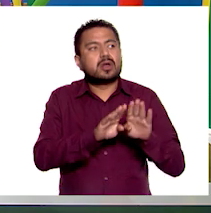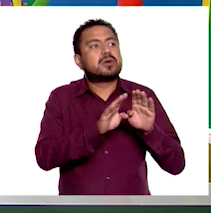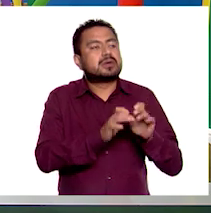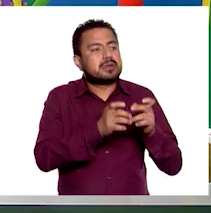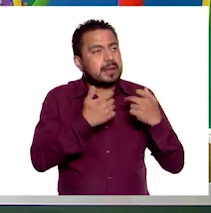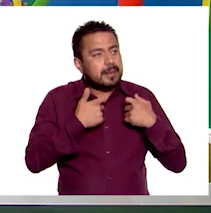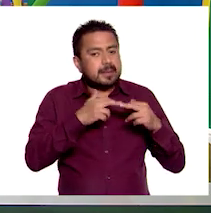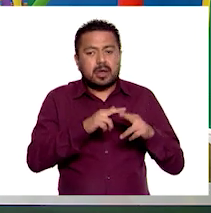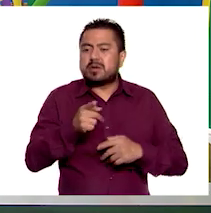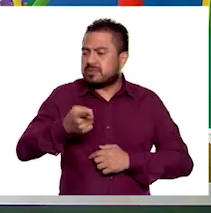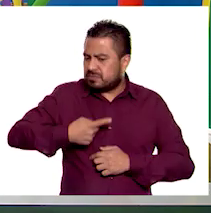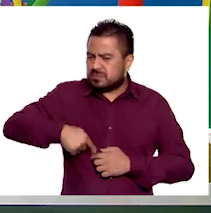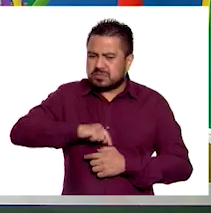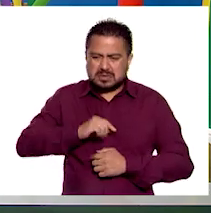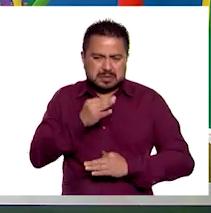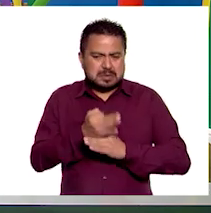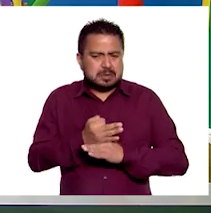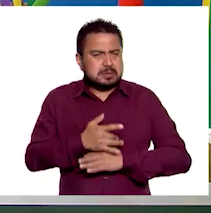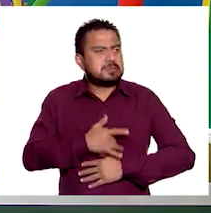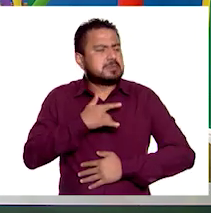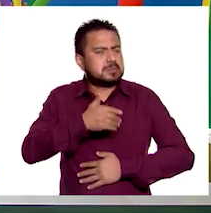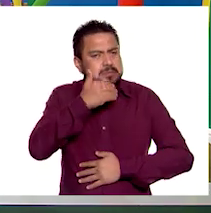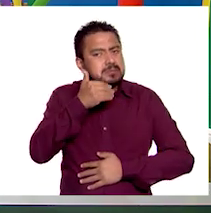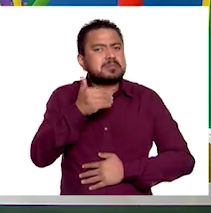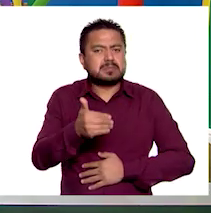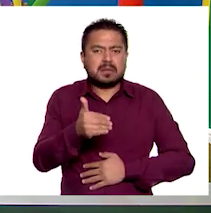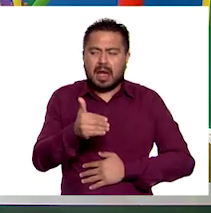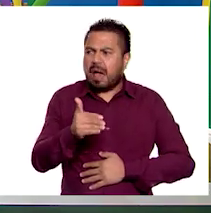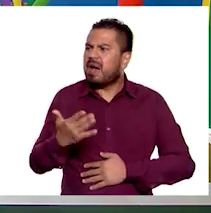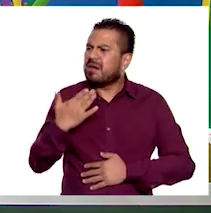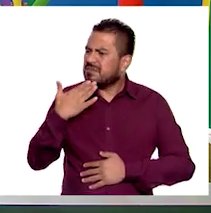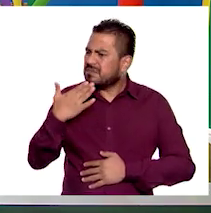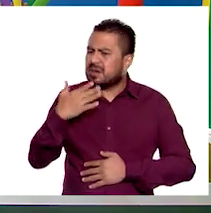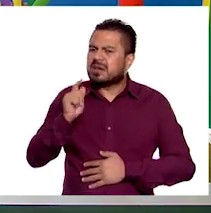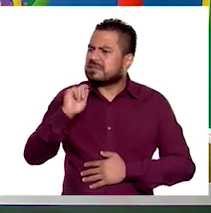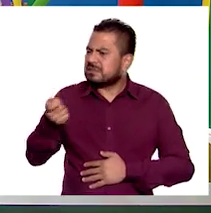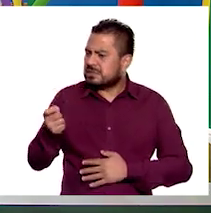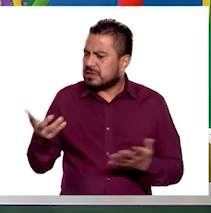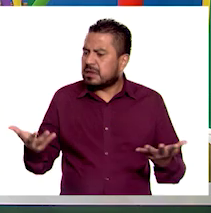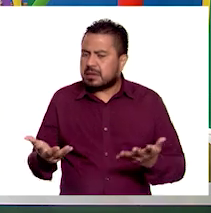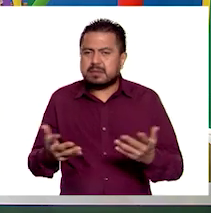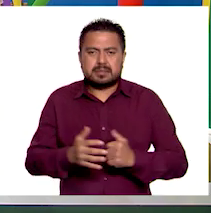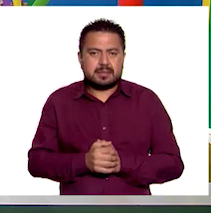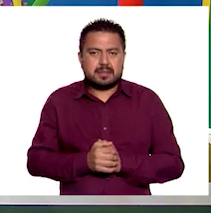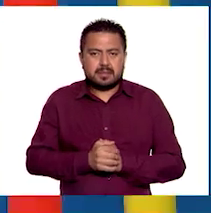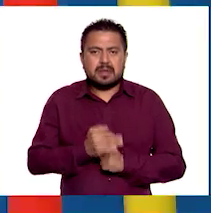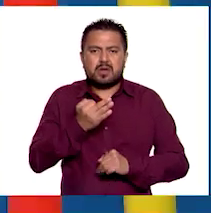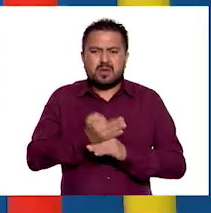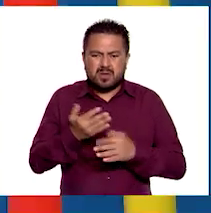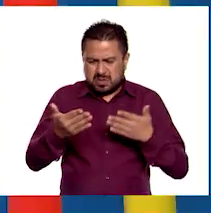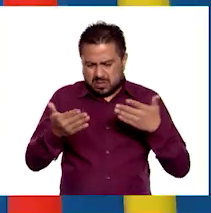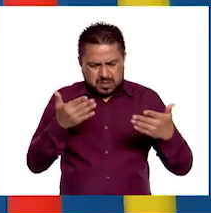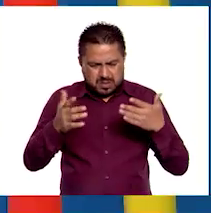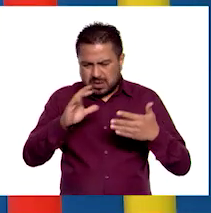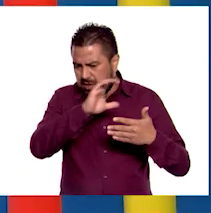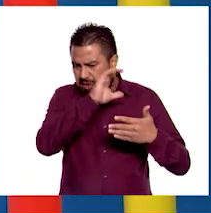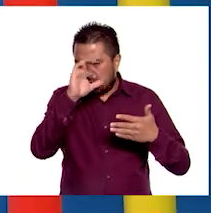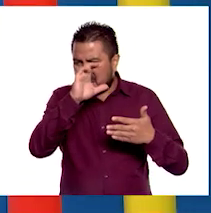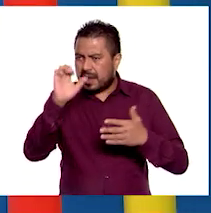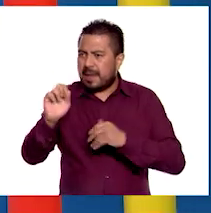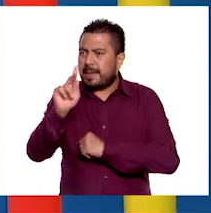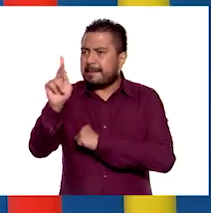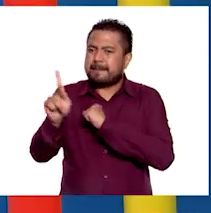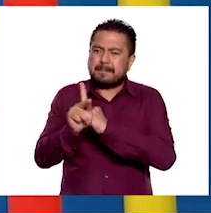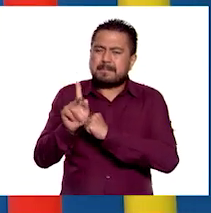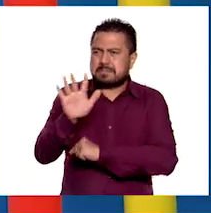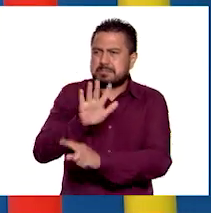profesor? bien. Nosotros estamos muy bien. Sí. Perfecto. ¿Qué están haciendo? Andamos comparando estas fotografías de países en